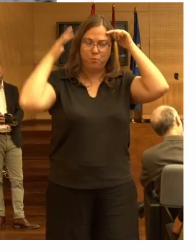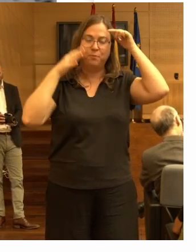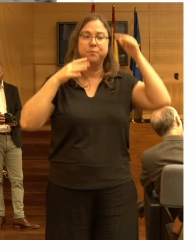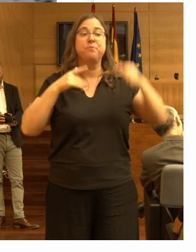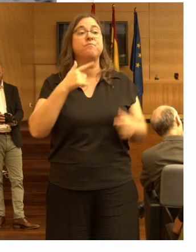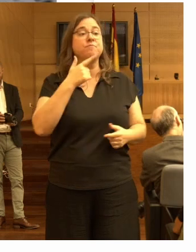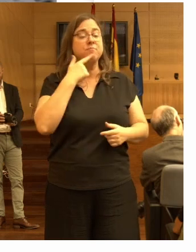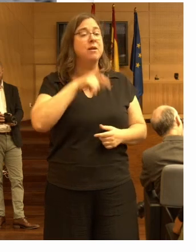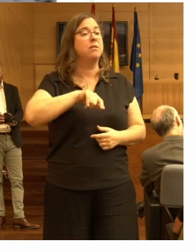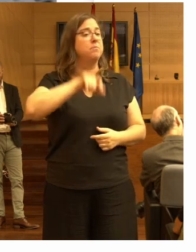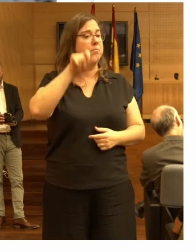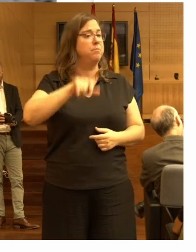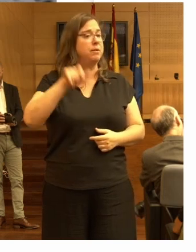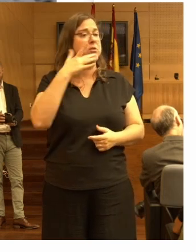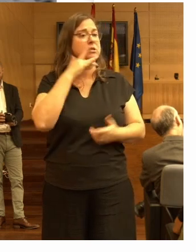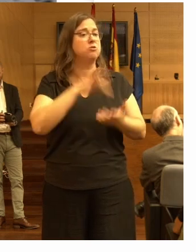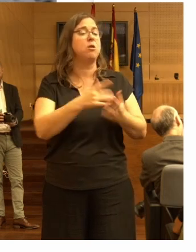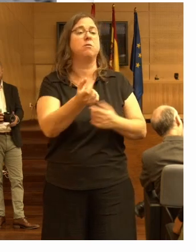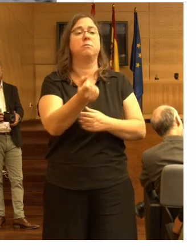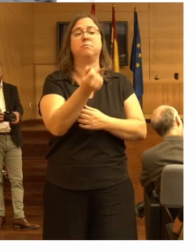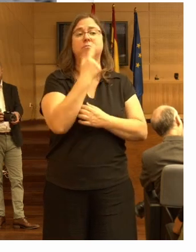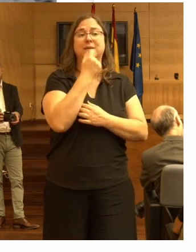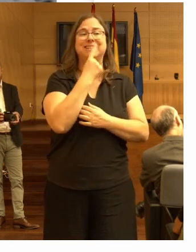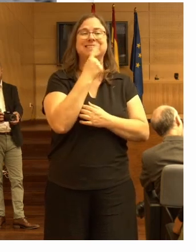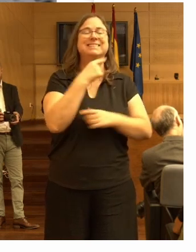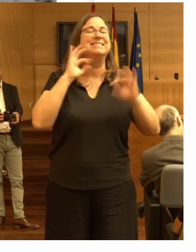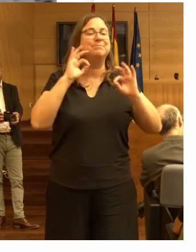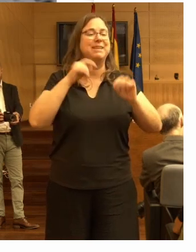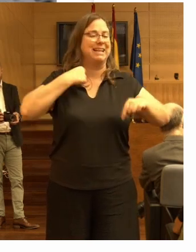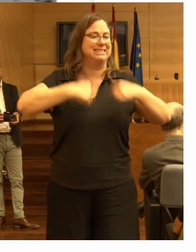personas que toman medicamentos para la sangre,